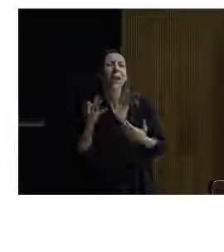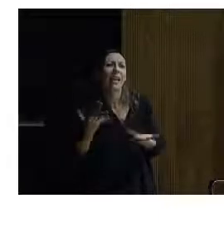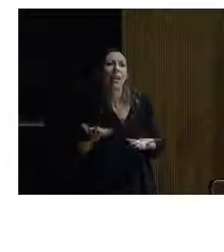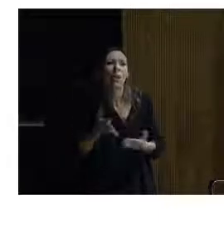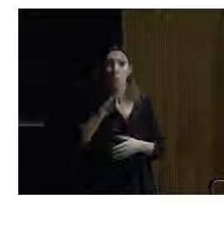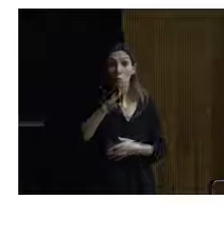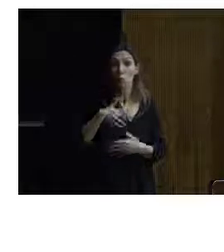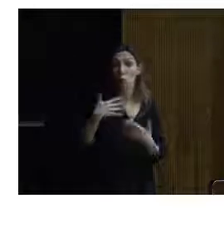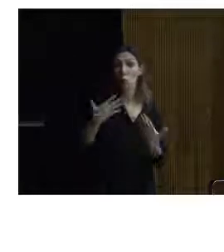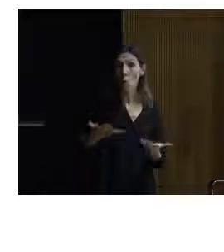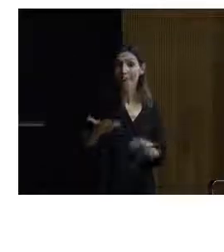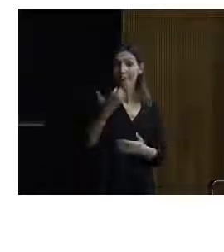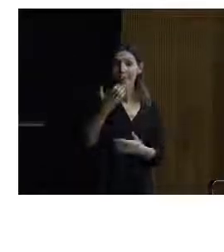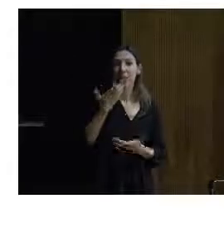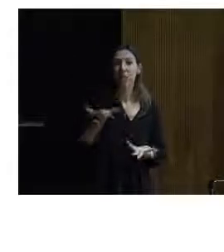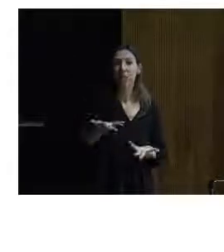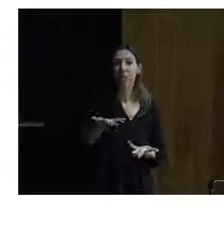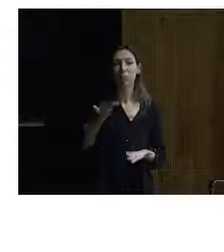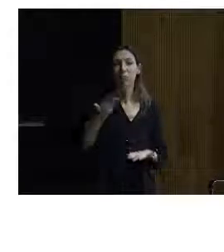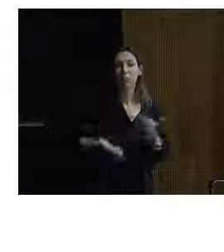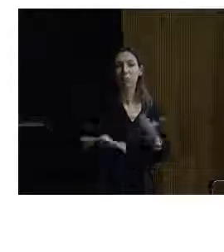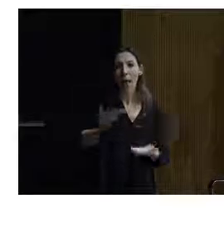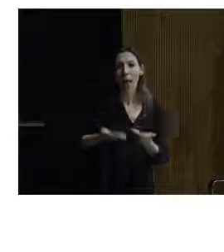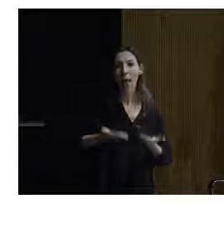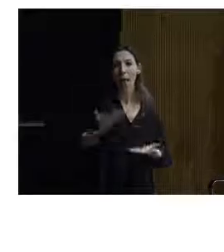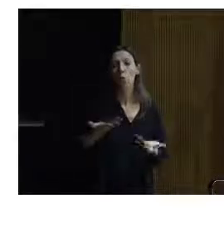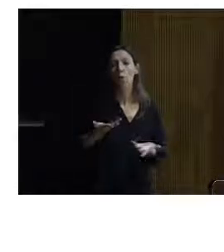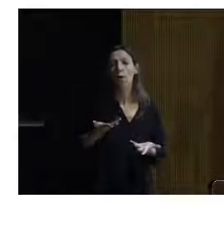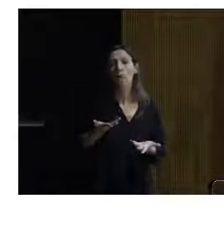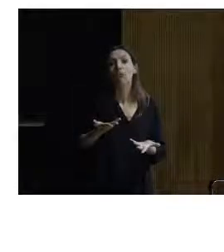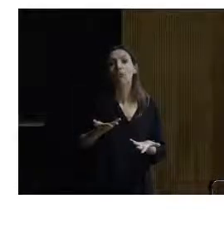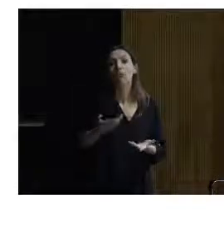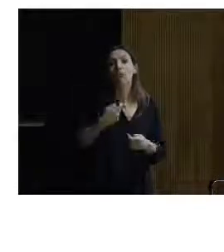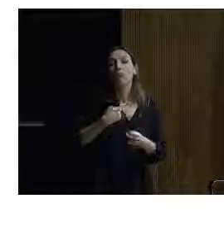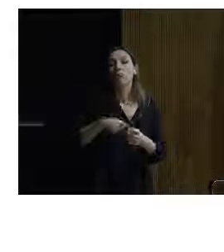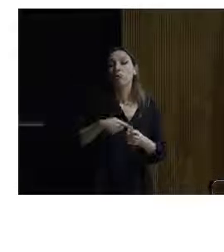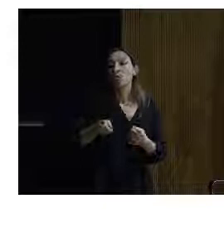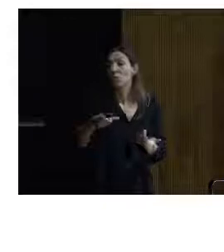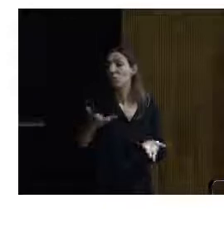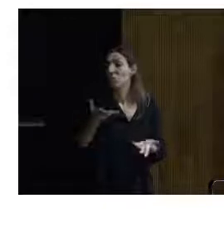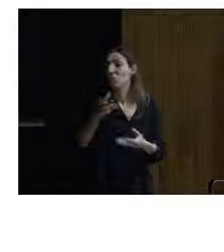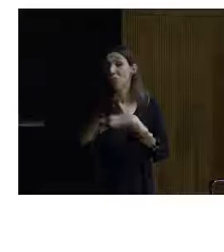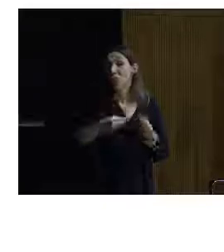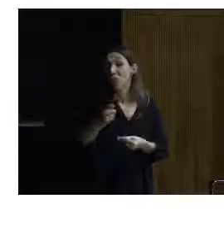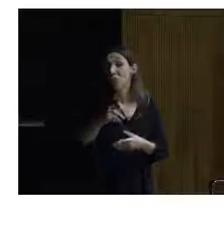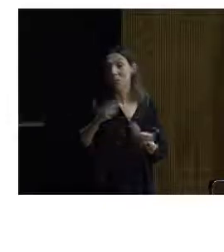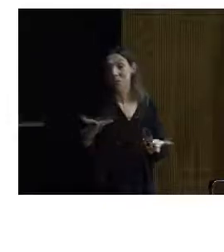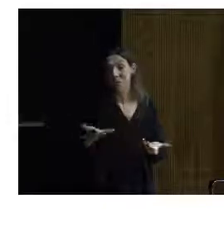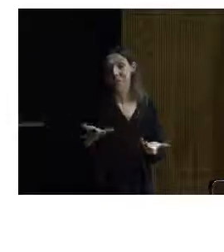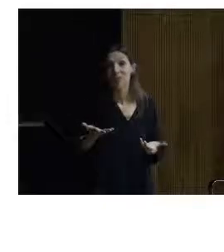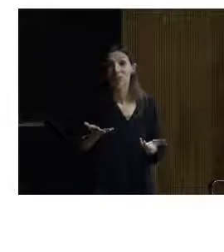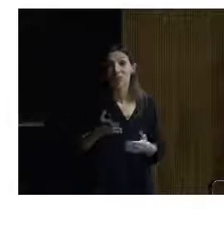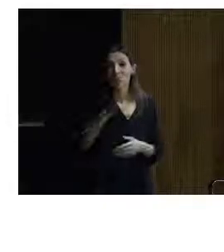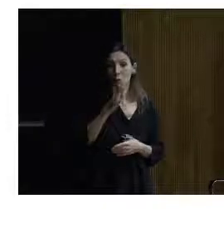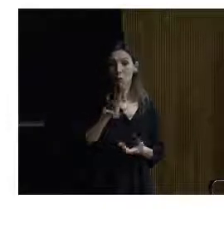si no evaluamos qué es aquello con lo que nos hemos encontrado, y esta es una de las grandes aportaciones de estos señores que